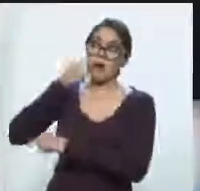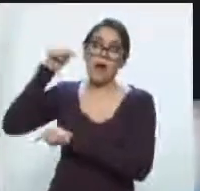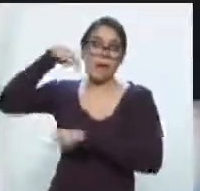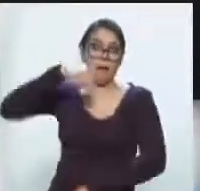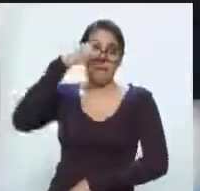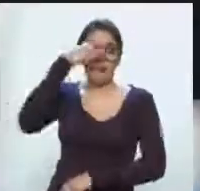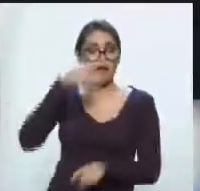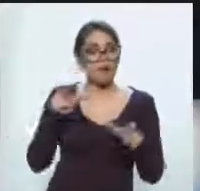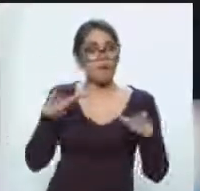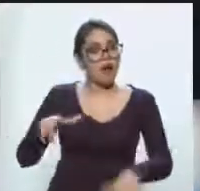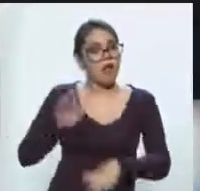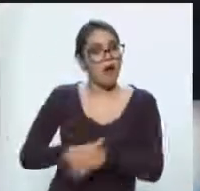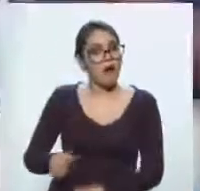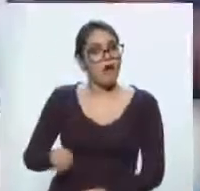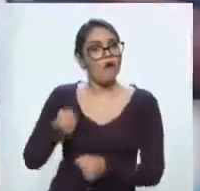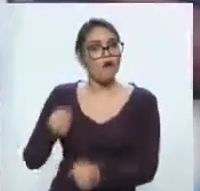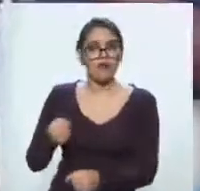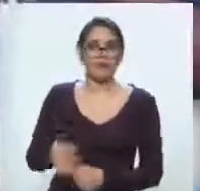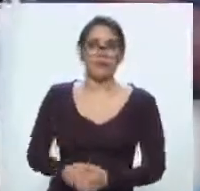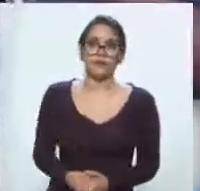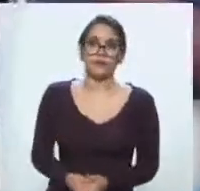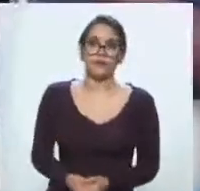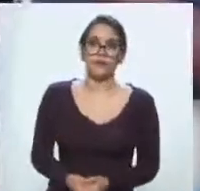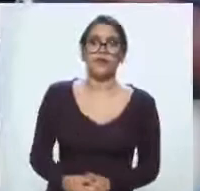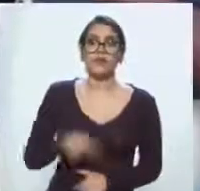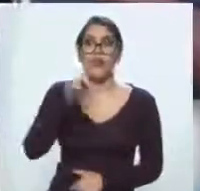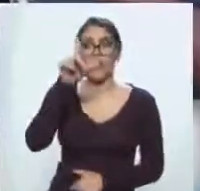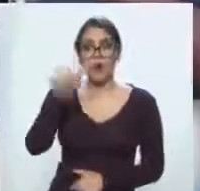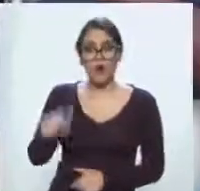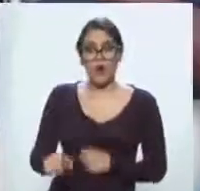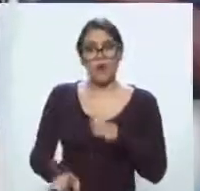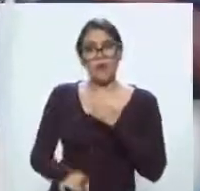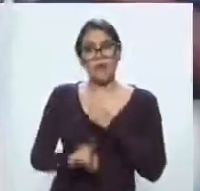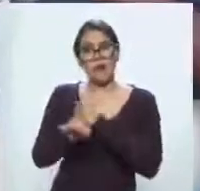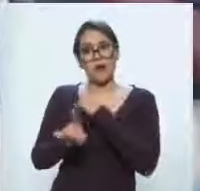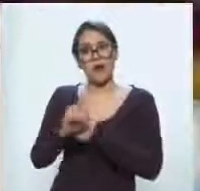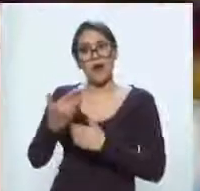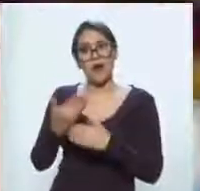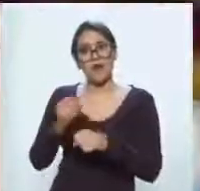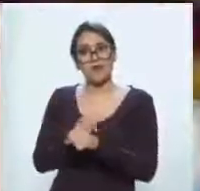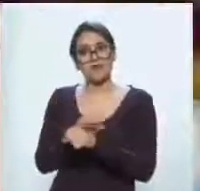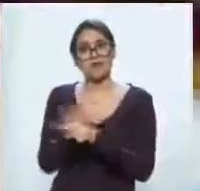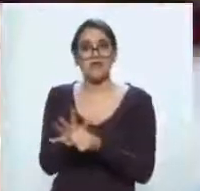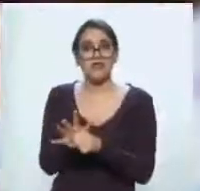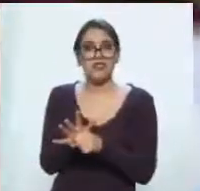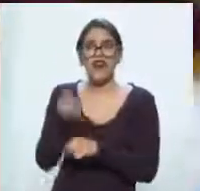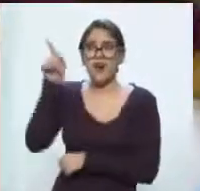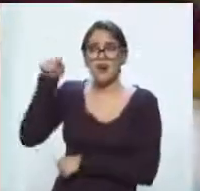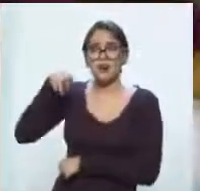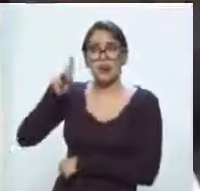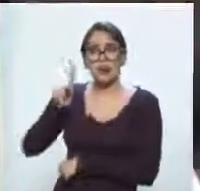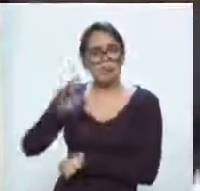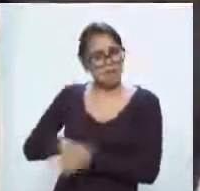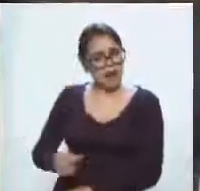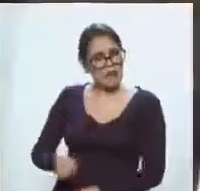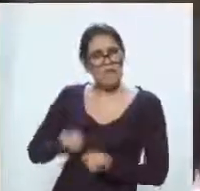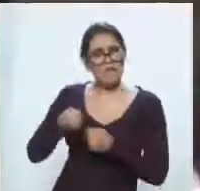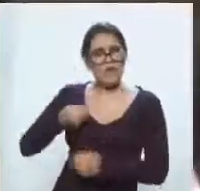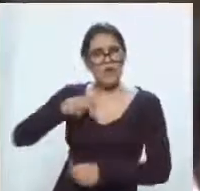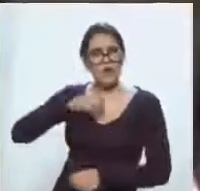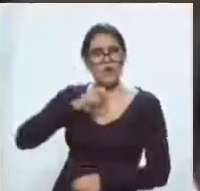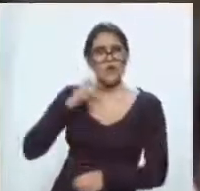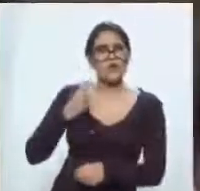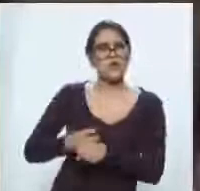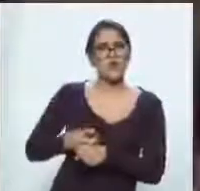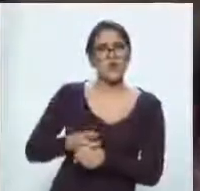pandemia ha sido un pretexto para que la administración Trump fortalezca agresivas políticas migratorias, el derecho de